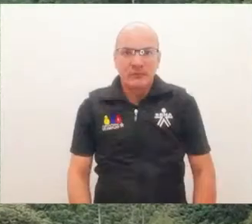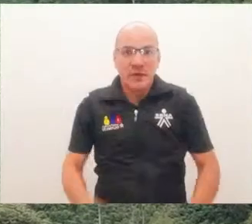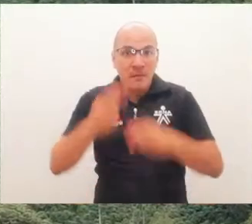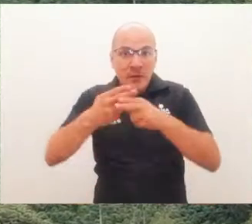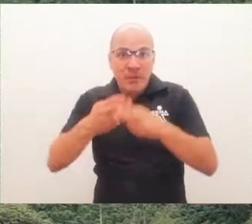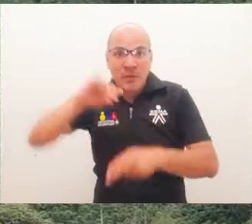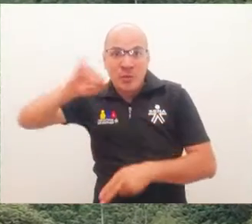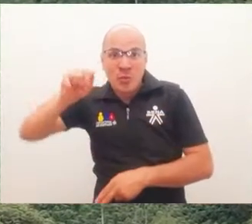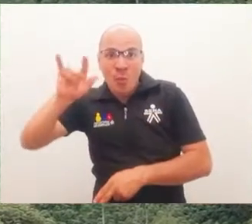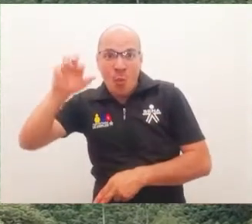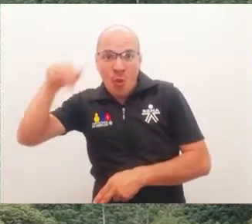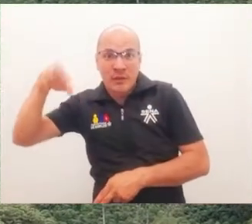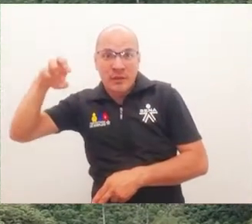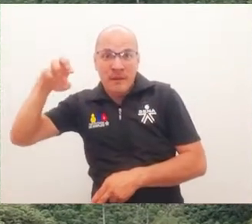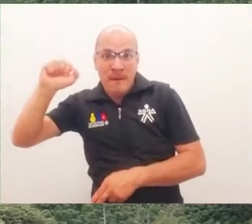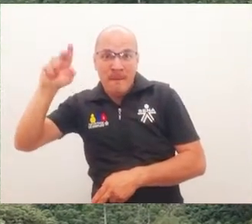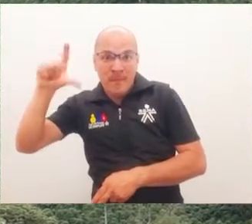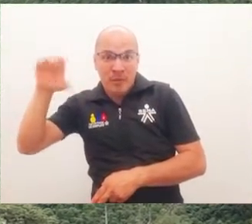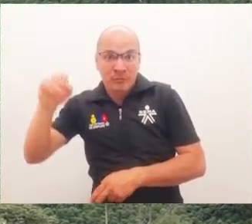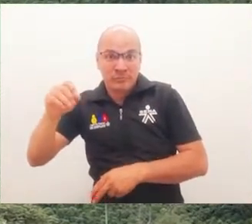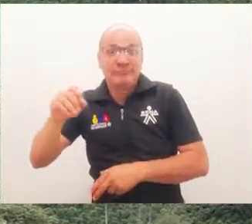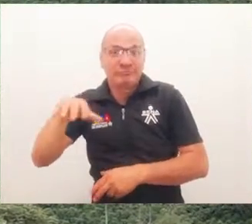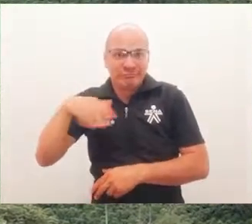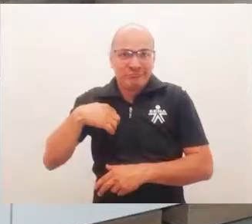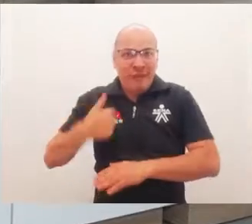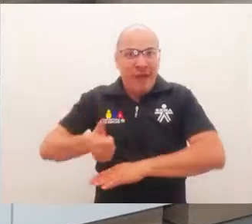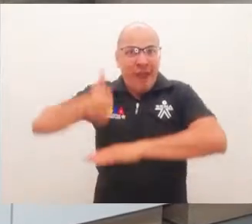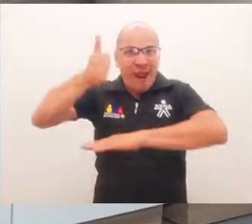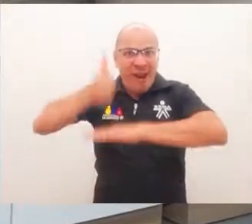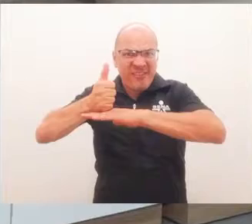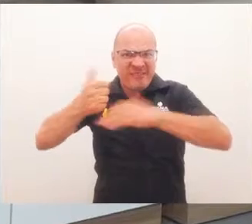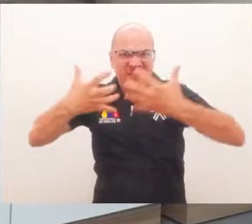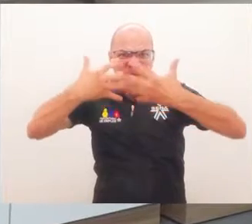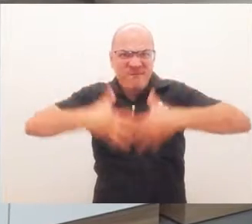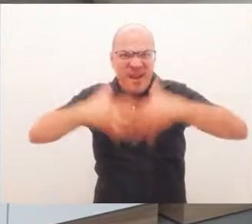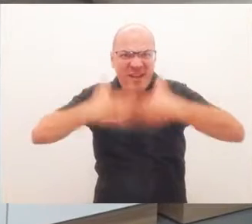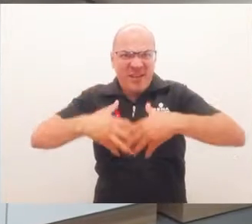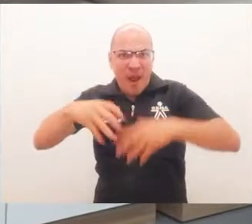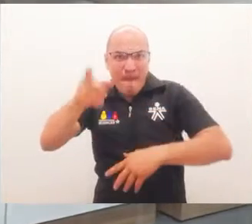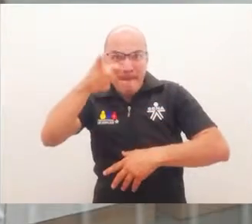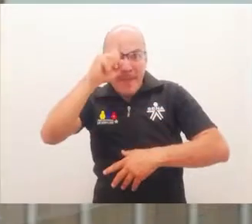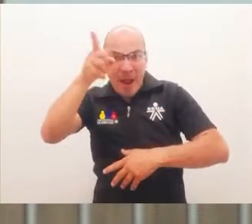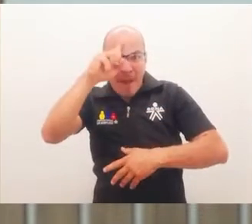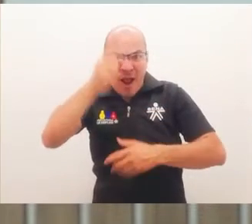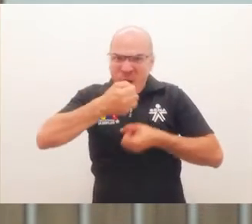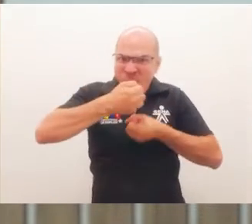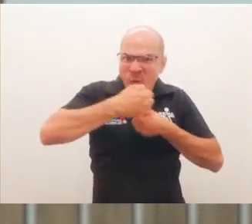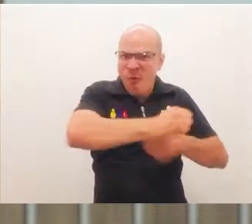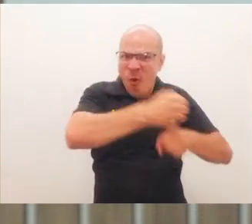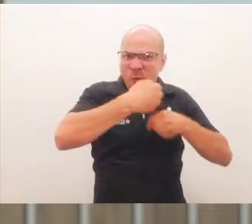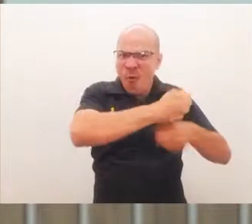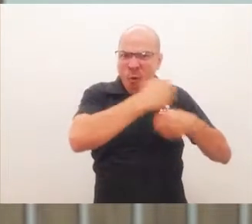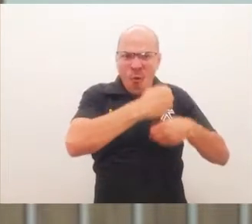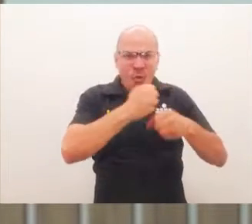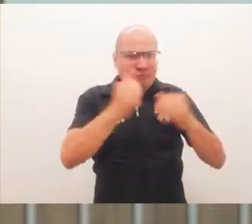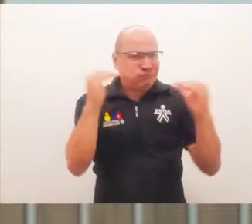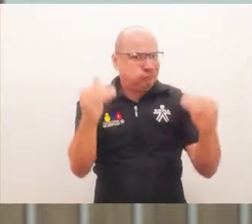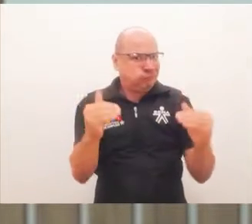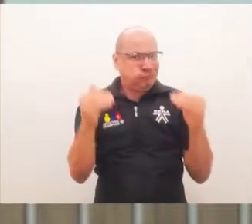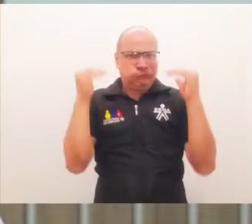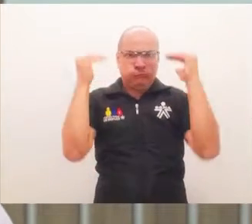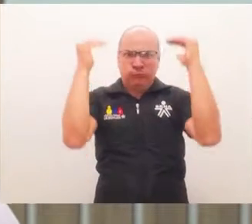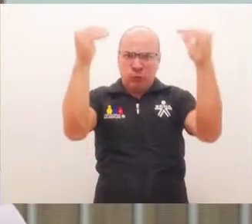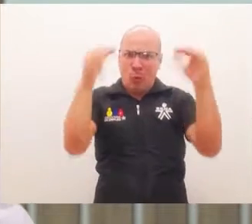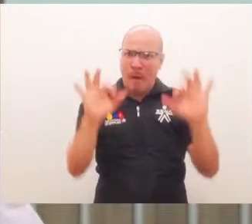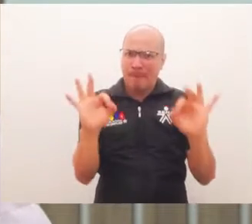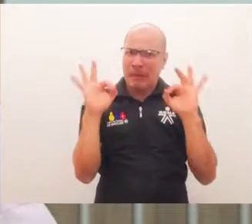Mi nombre es Juan Pablo Arango, soy gerente de la empresa de alta gama carpintería de calidad. Nosotros nos especializamos en muebles de alta calidad,